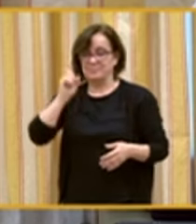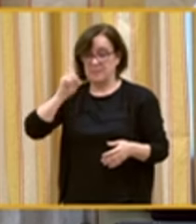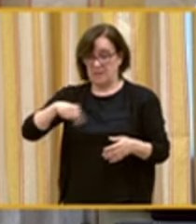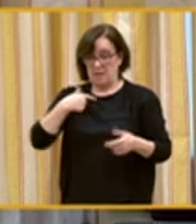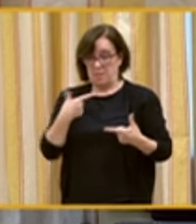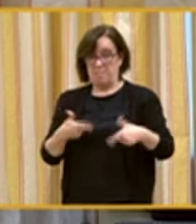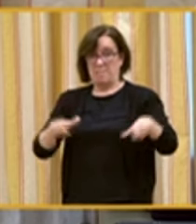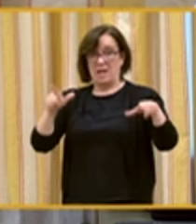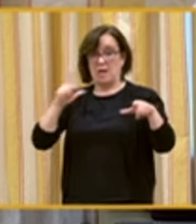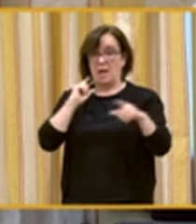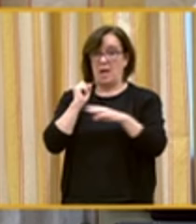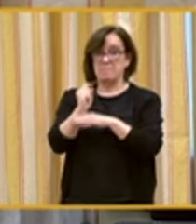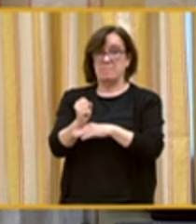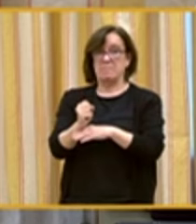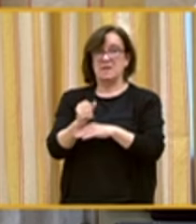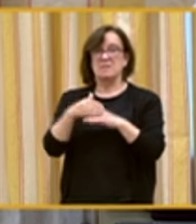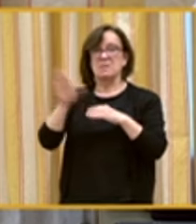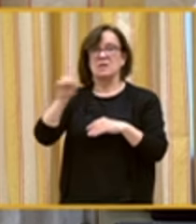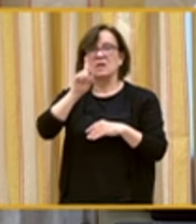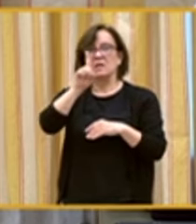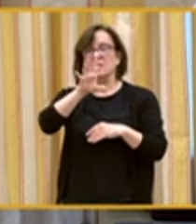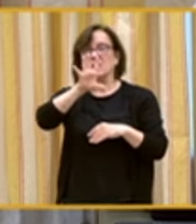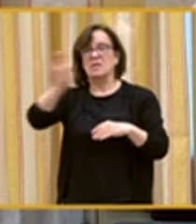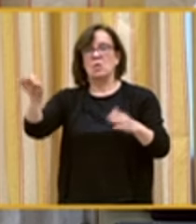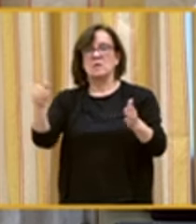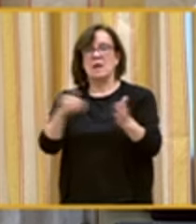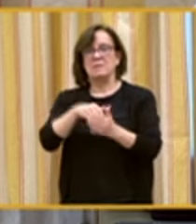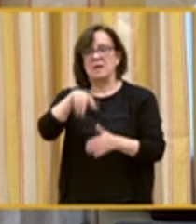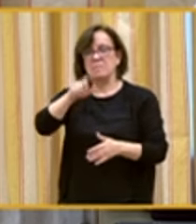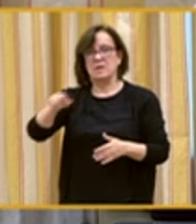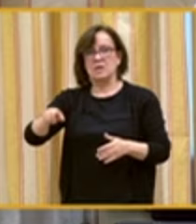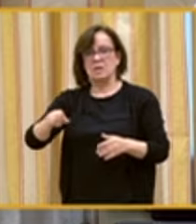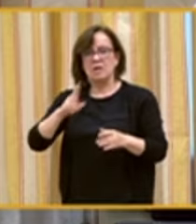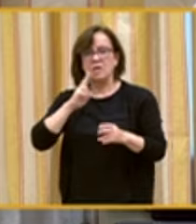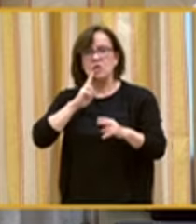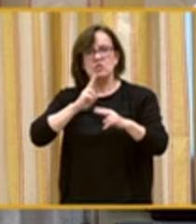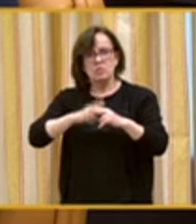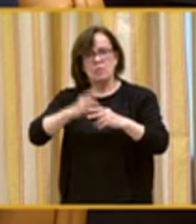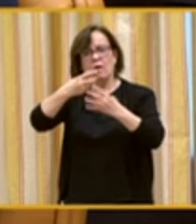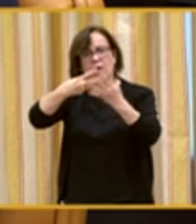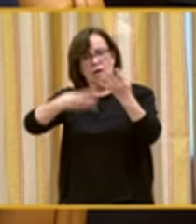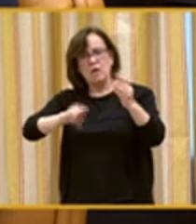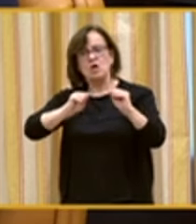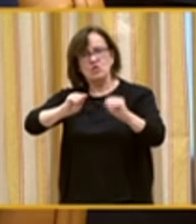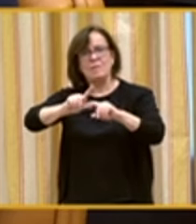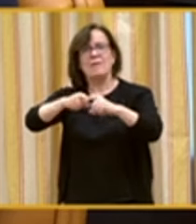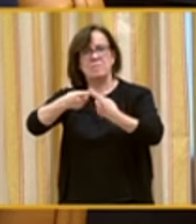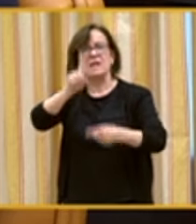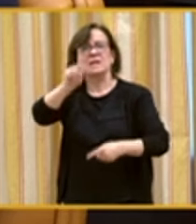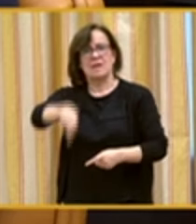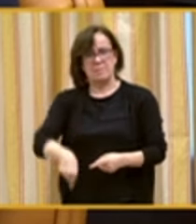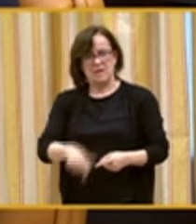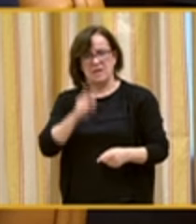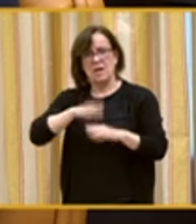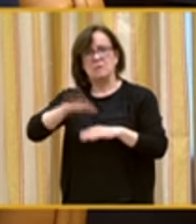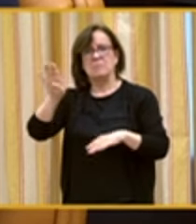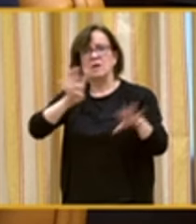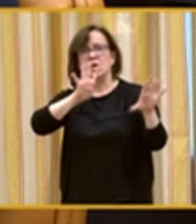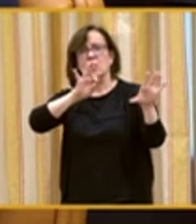plataforma apoyamos a más de 150.000 personas con nombres y apellidos y a las familias, en sus más de